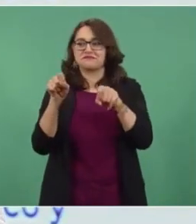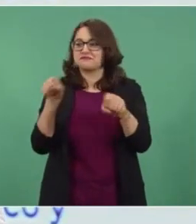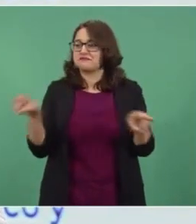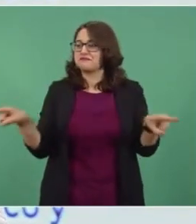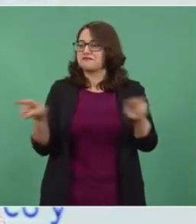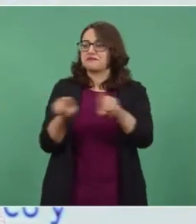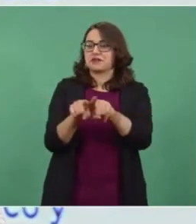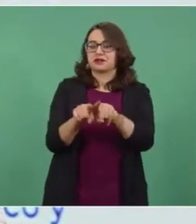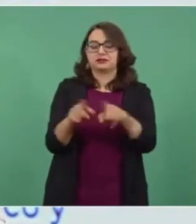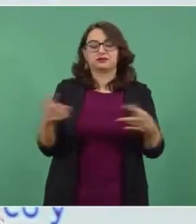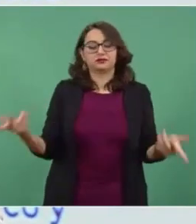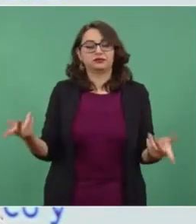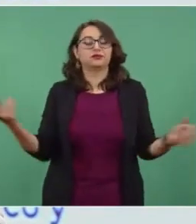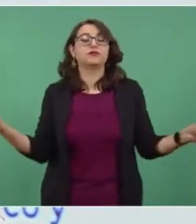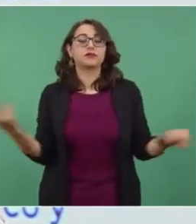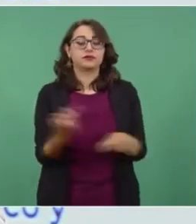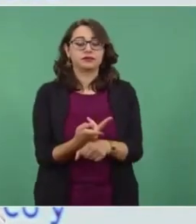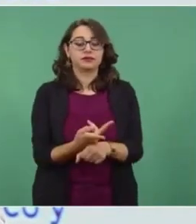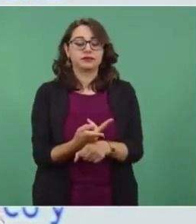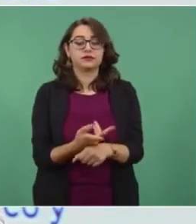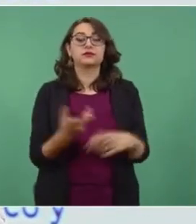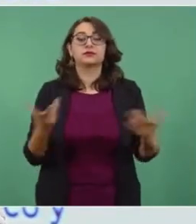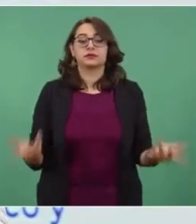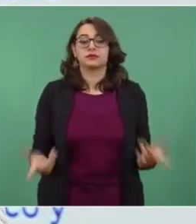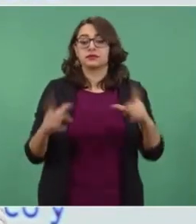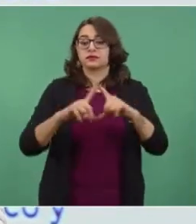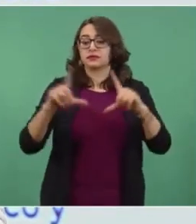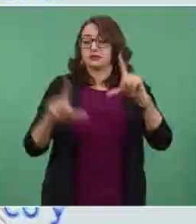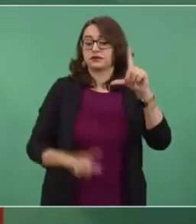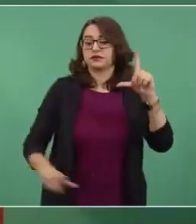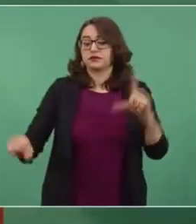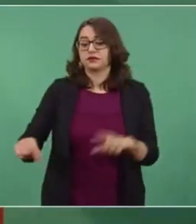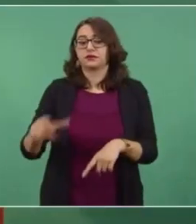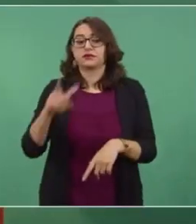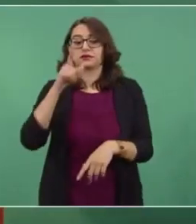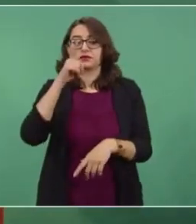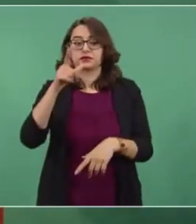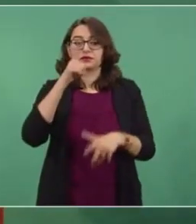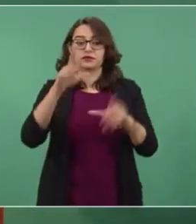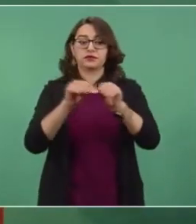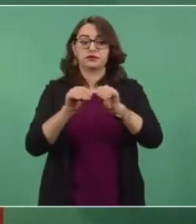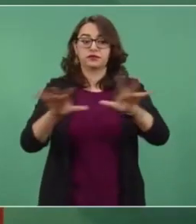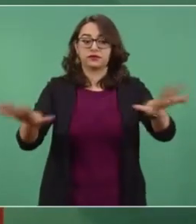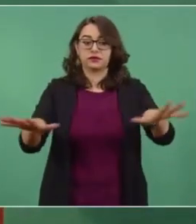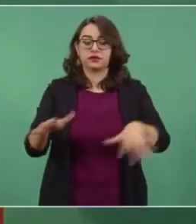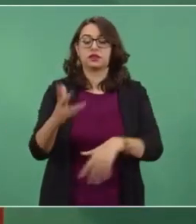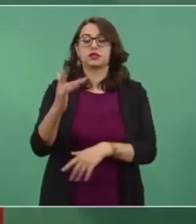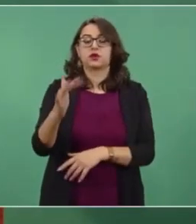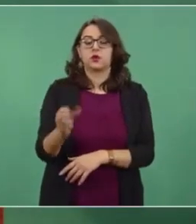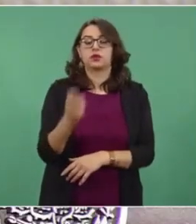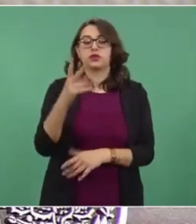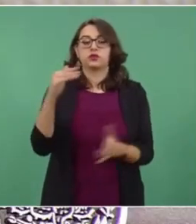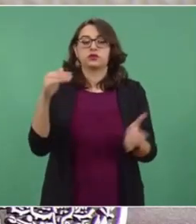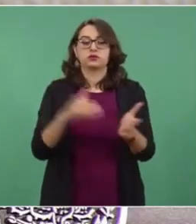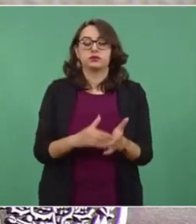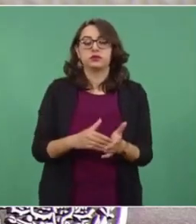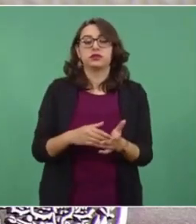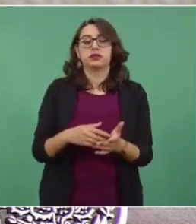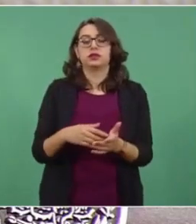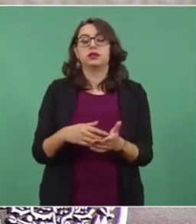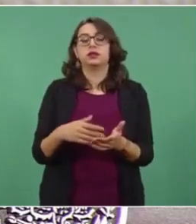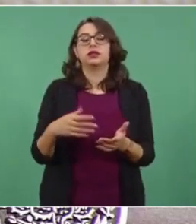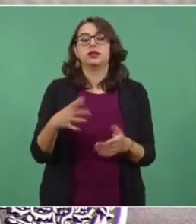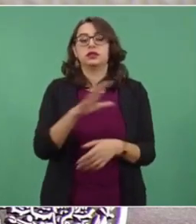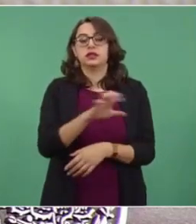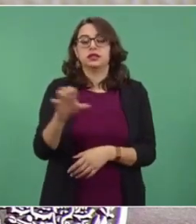proyectada para todo el país de 52 mil 500 megawatts, pero